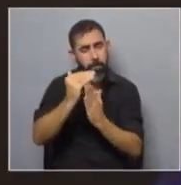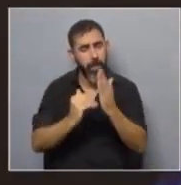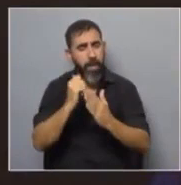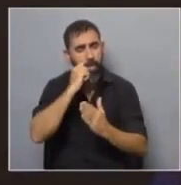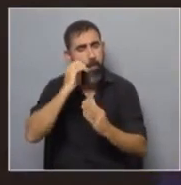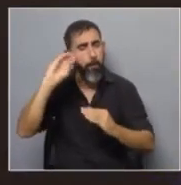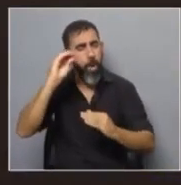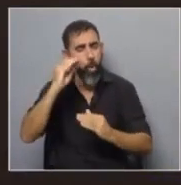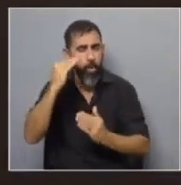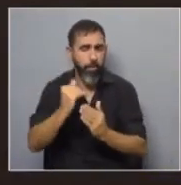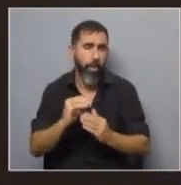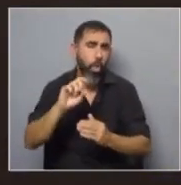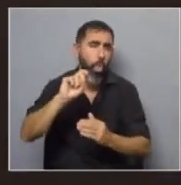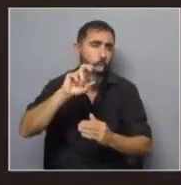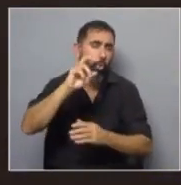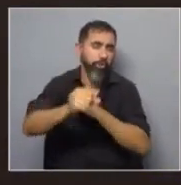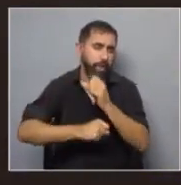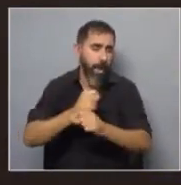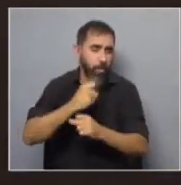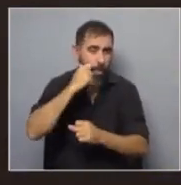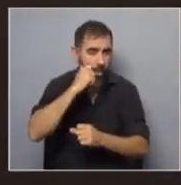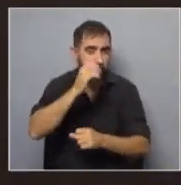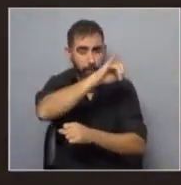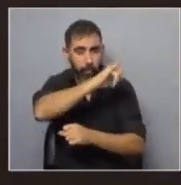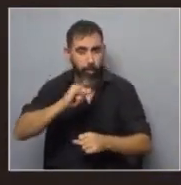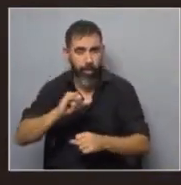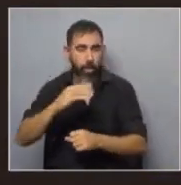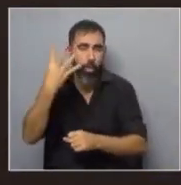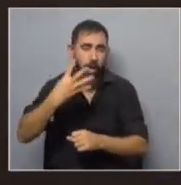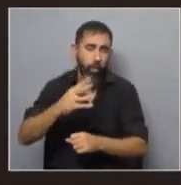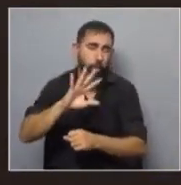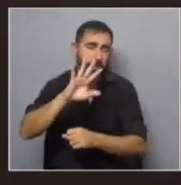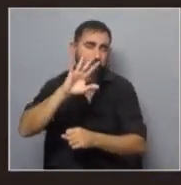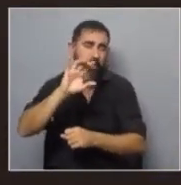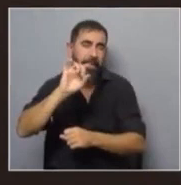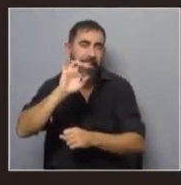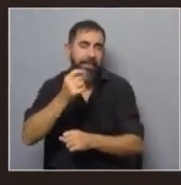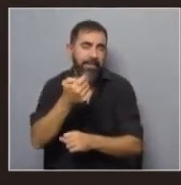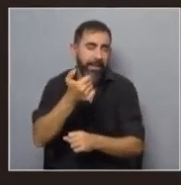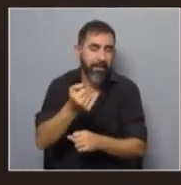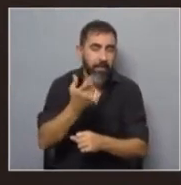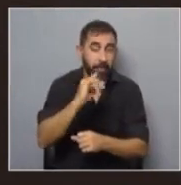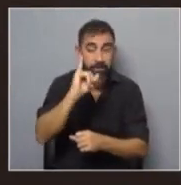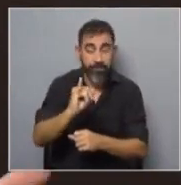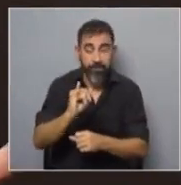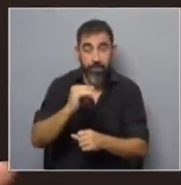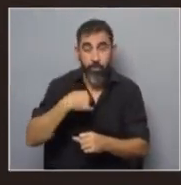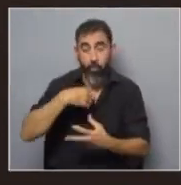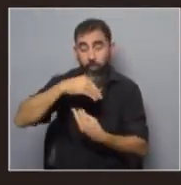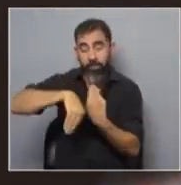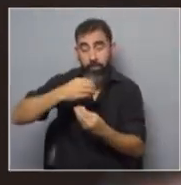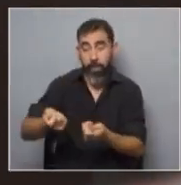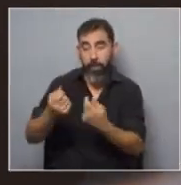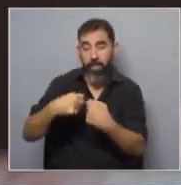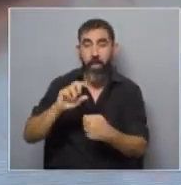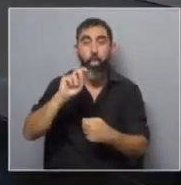edad de inicio y empiezan a consumir en torno a los 12 años. El promedio está cerca de los 14, 14 punto algo. Si te dice, tipo, no, un familiar me